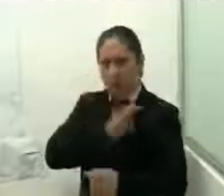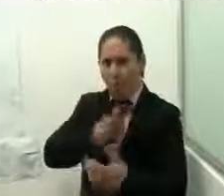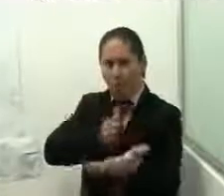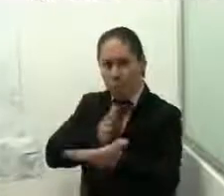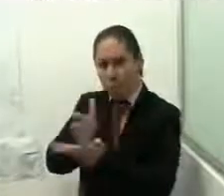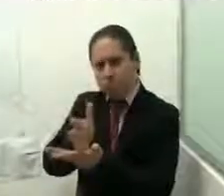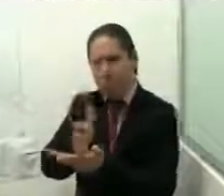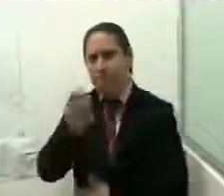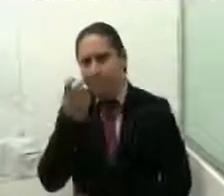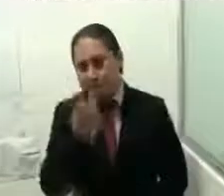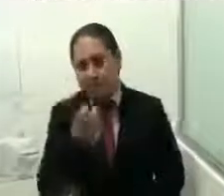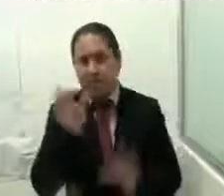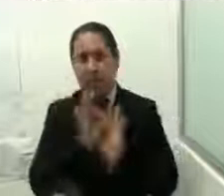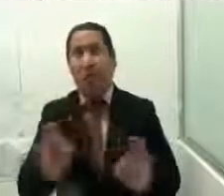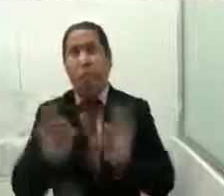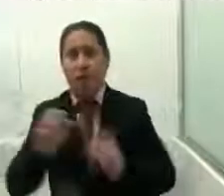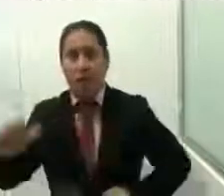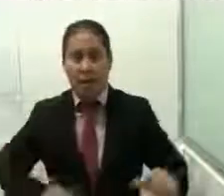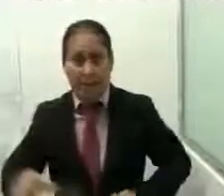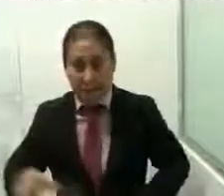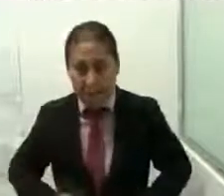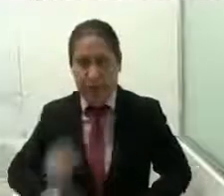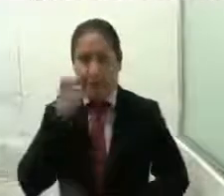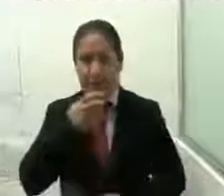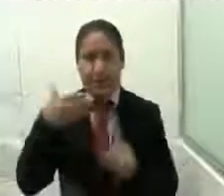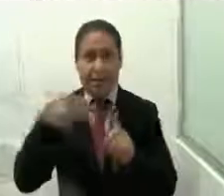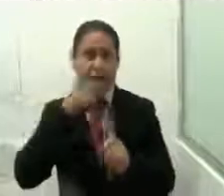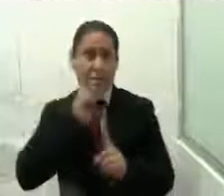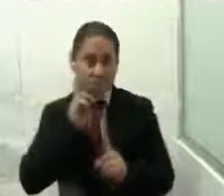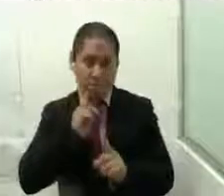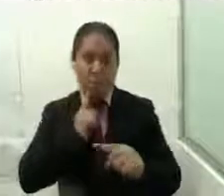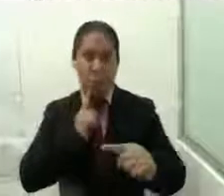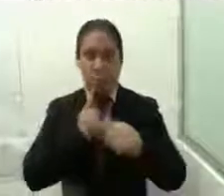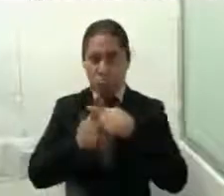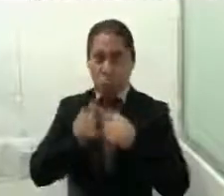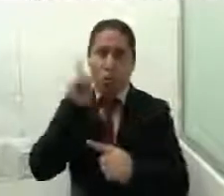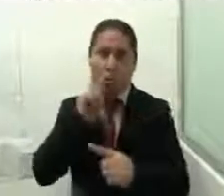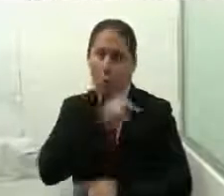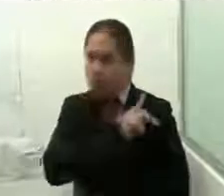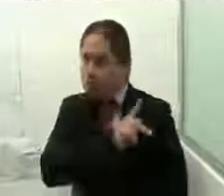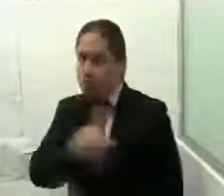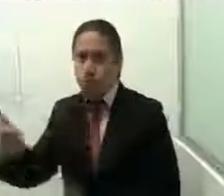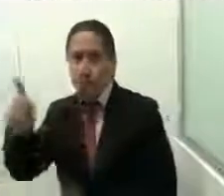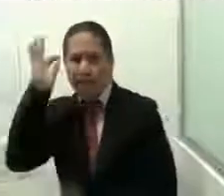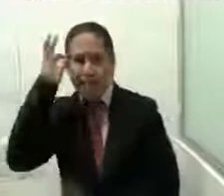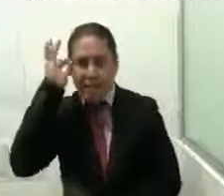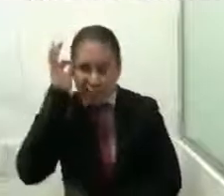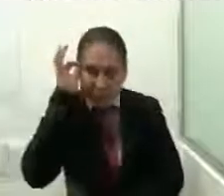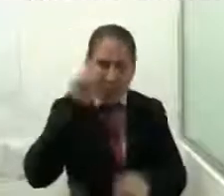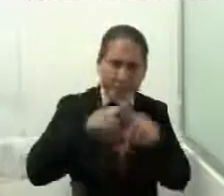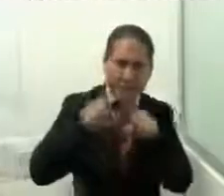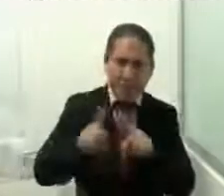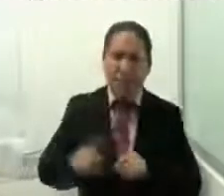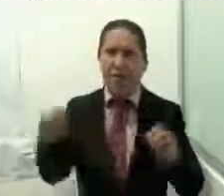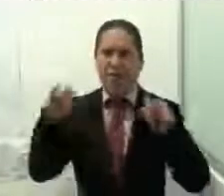Mediante esta importante acción estratégica en favor de las mujeres se concentran y brindan servicios diferentes instituciones públicas